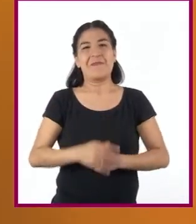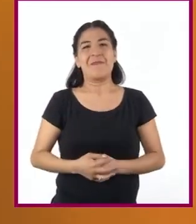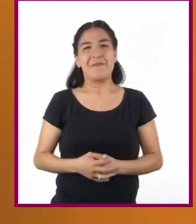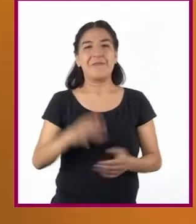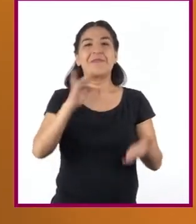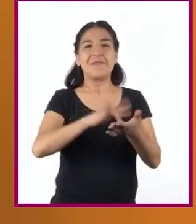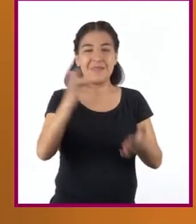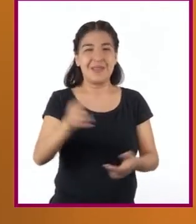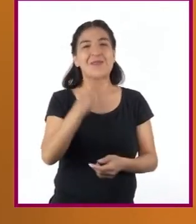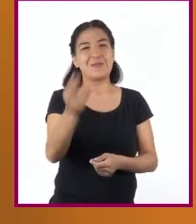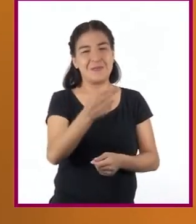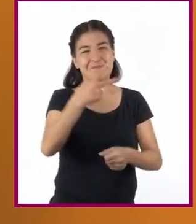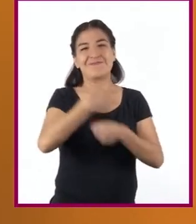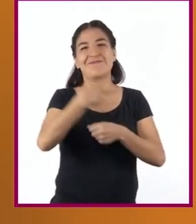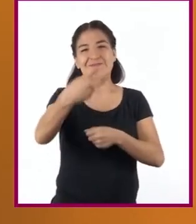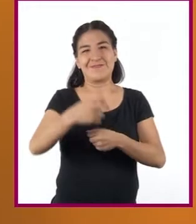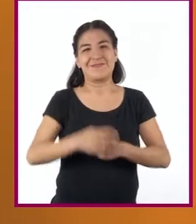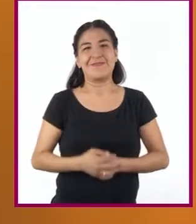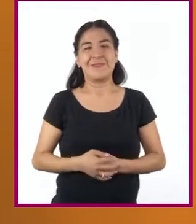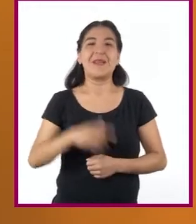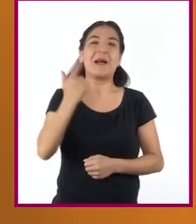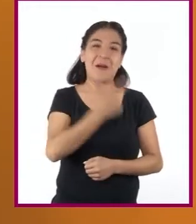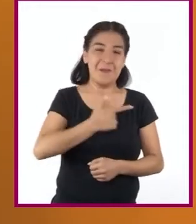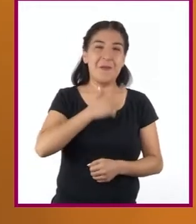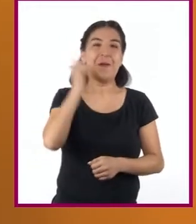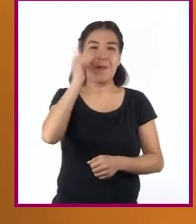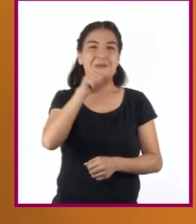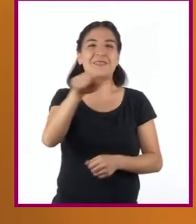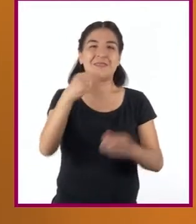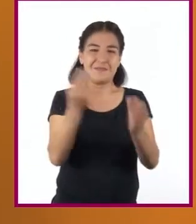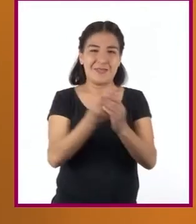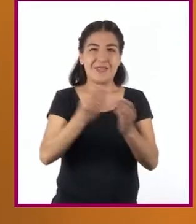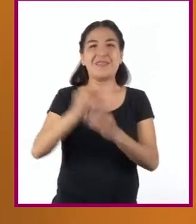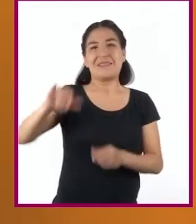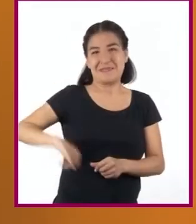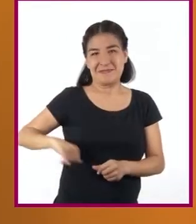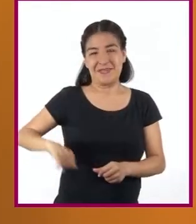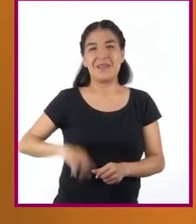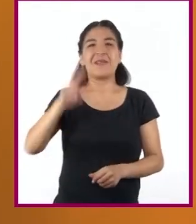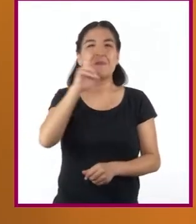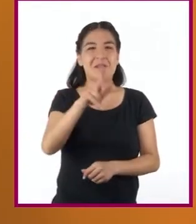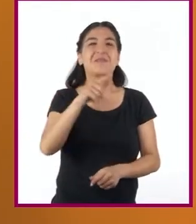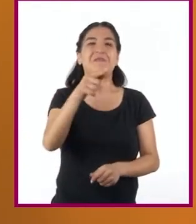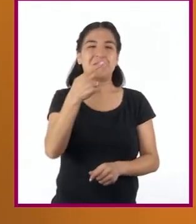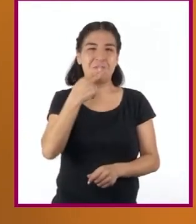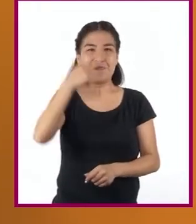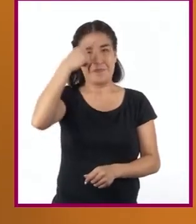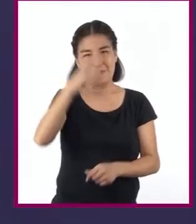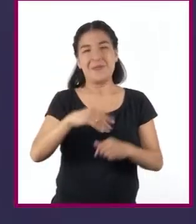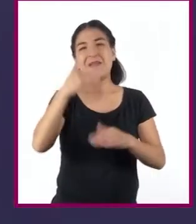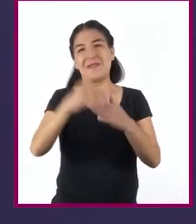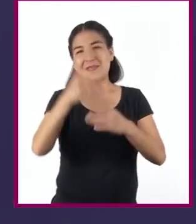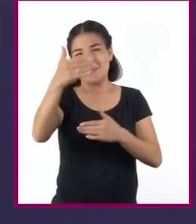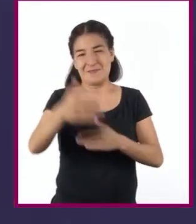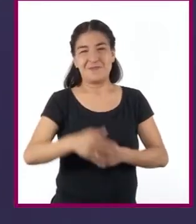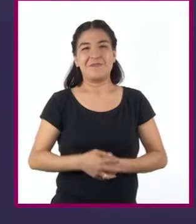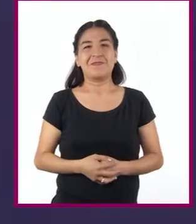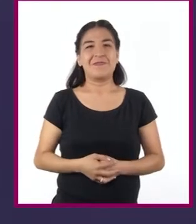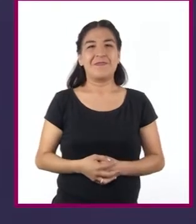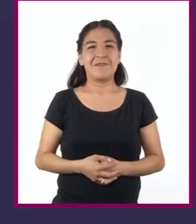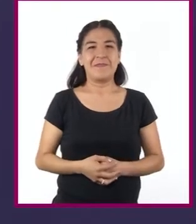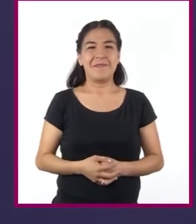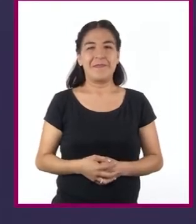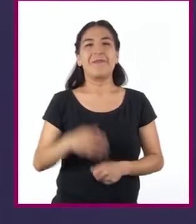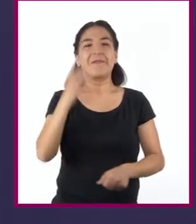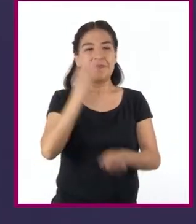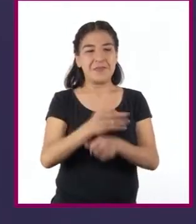Gracias a ustedes por invitarme. Espero que esta sesión les resulte interesante y les sea de mucha utilidad. Me